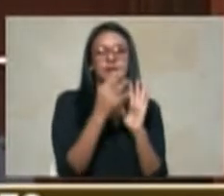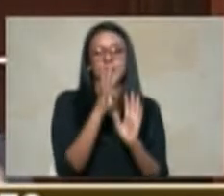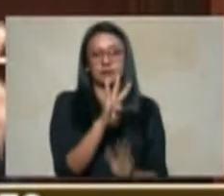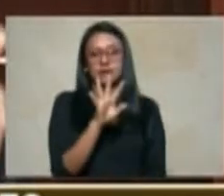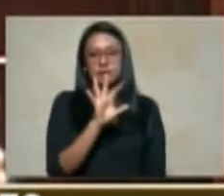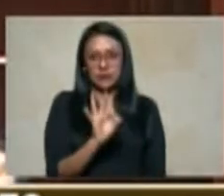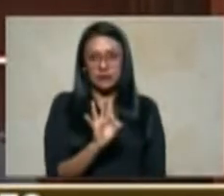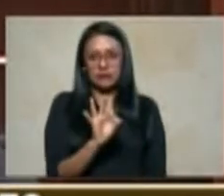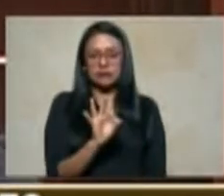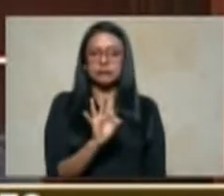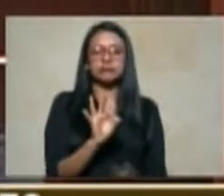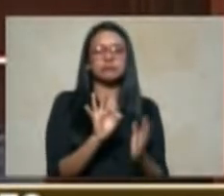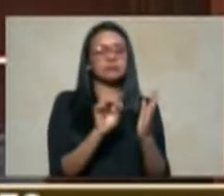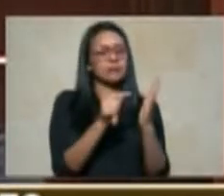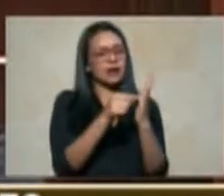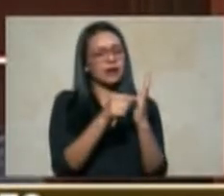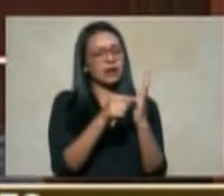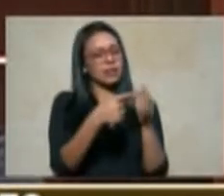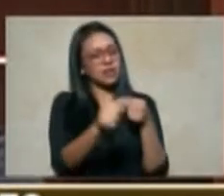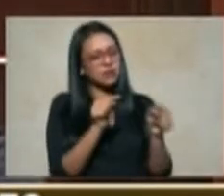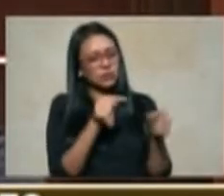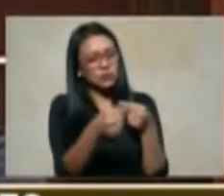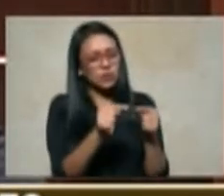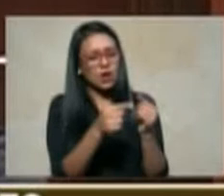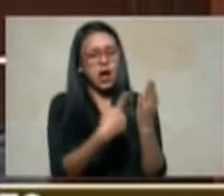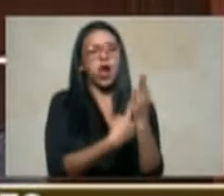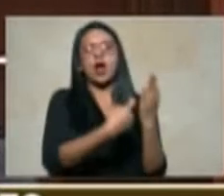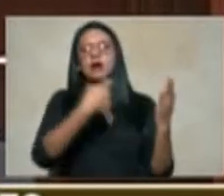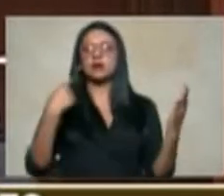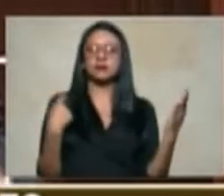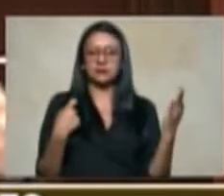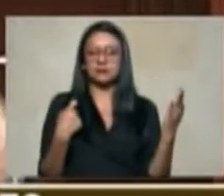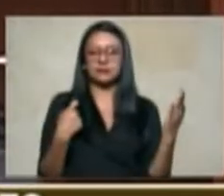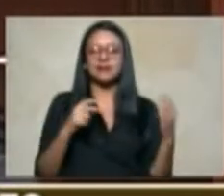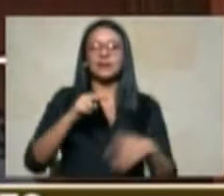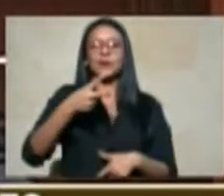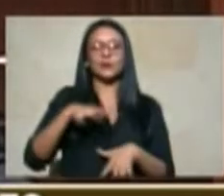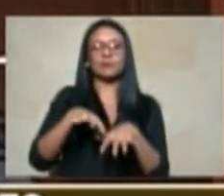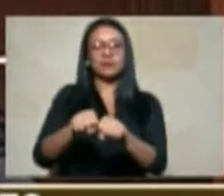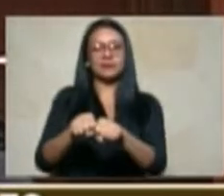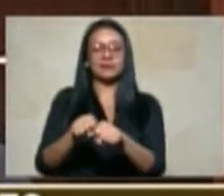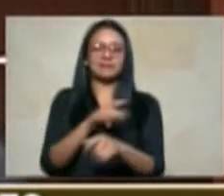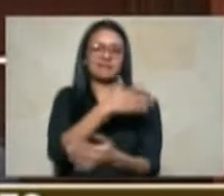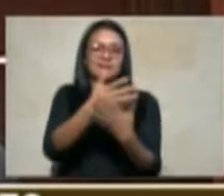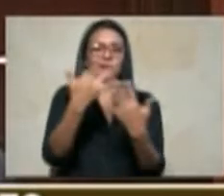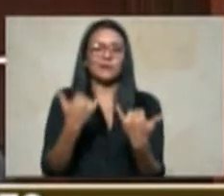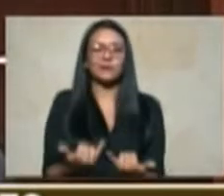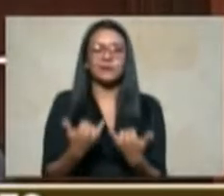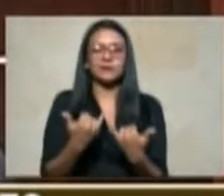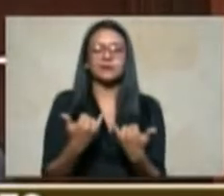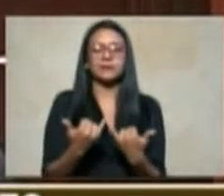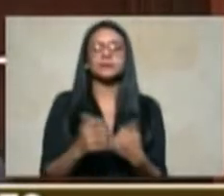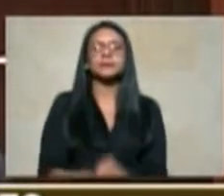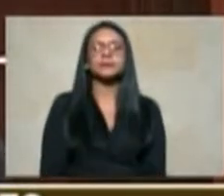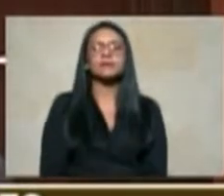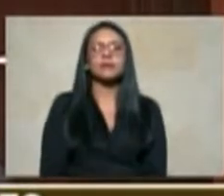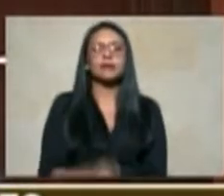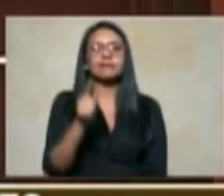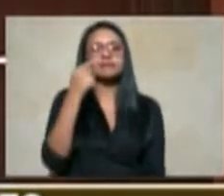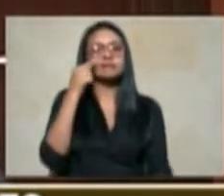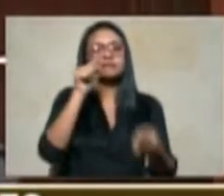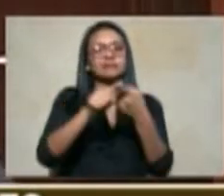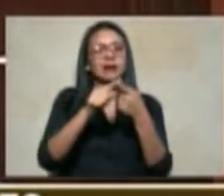discusión respecto de los segundos ocupantes quienes hoy están siendo objeto de atención por parte de los